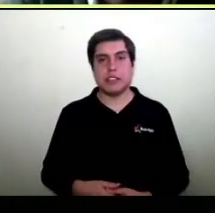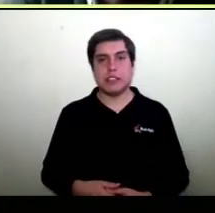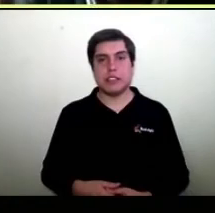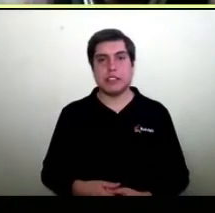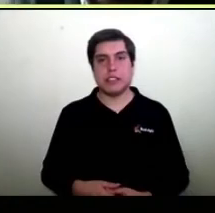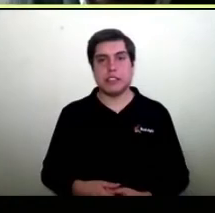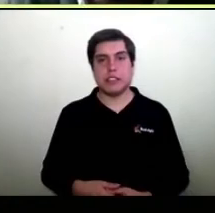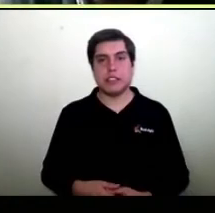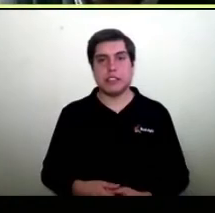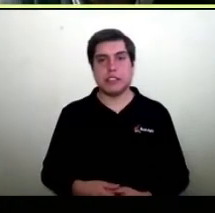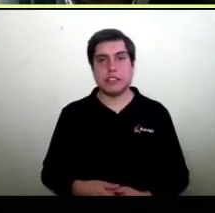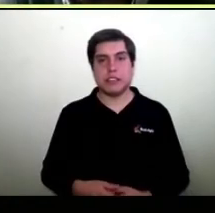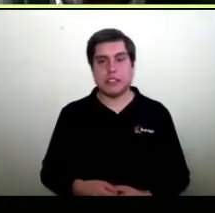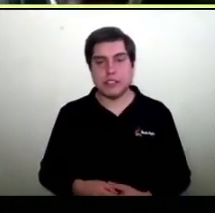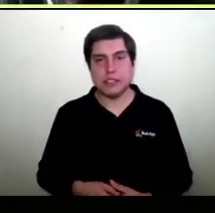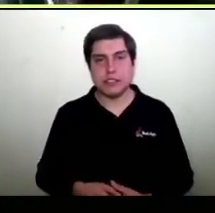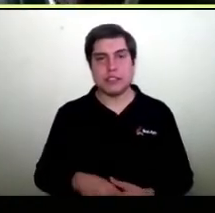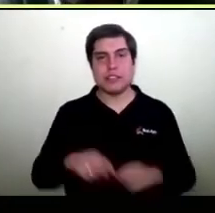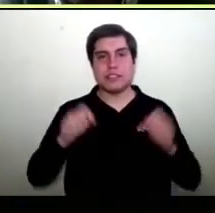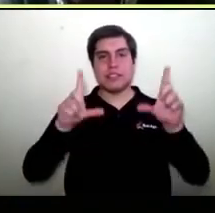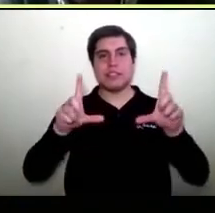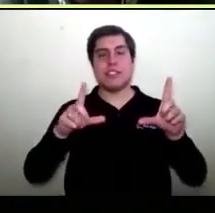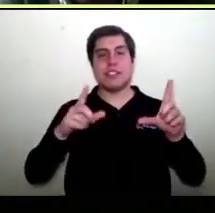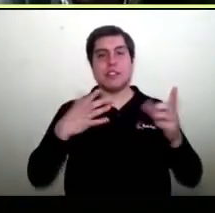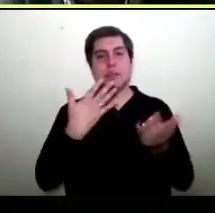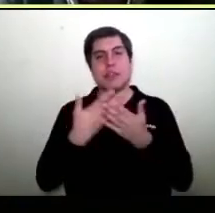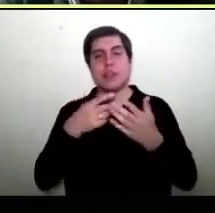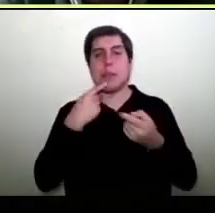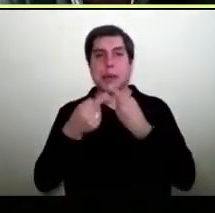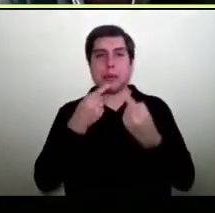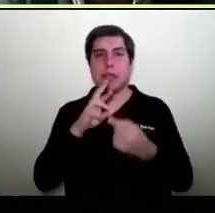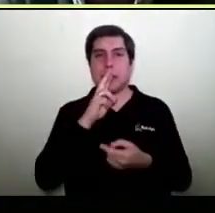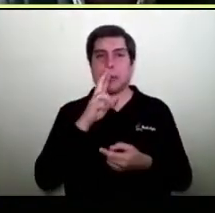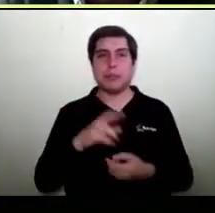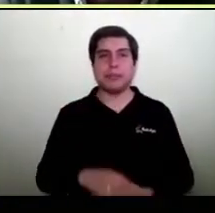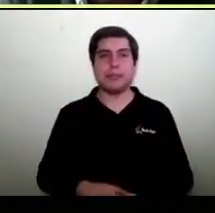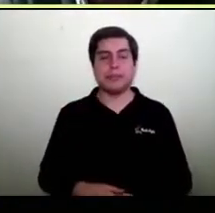esta como de fondo mientras estamos haciendo las preguntas y respuestas.